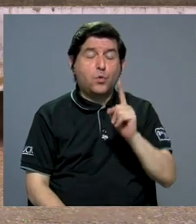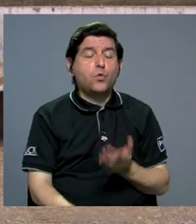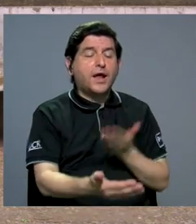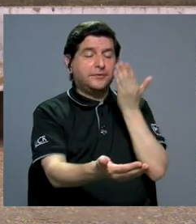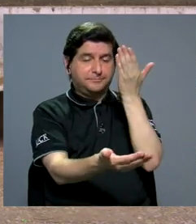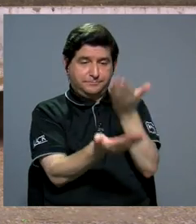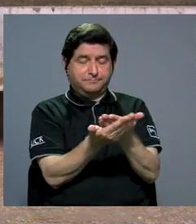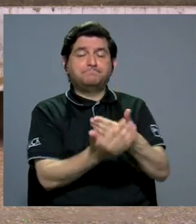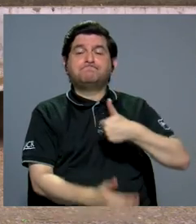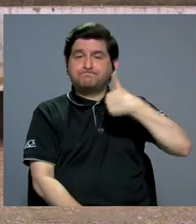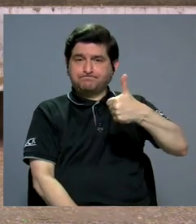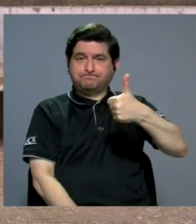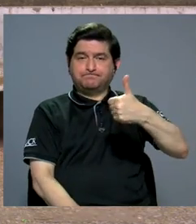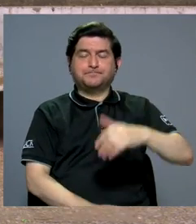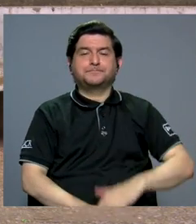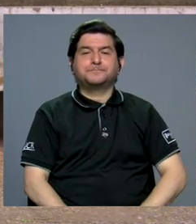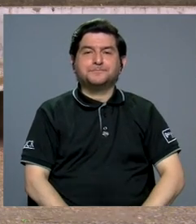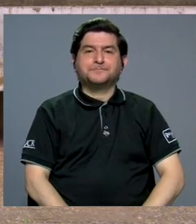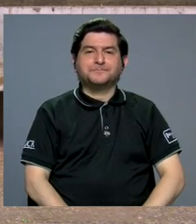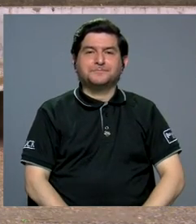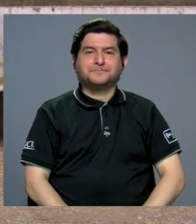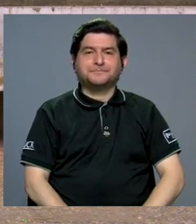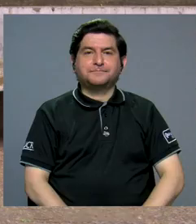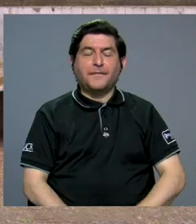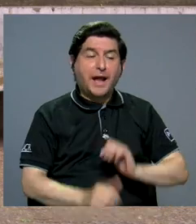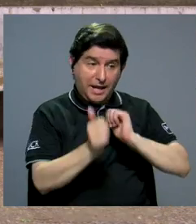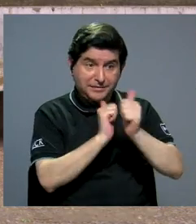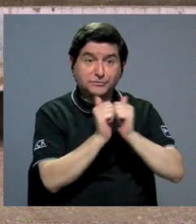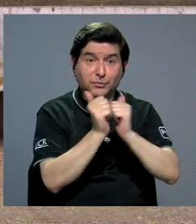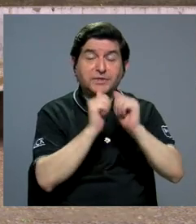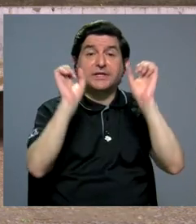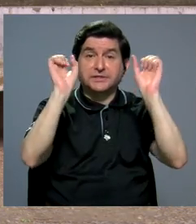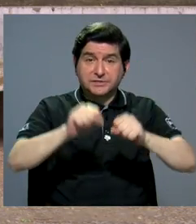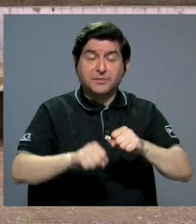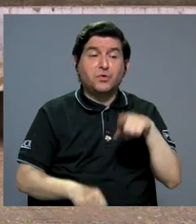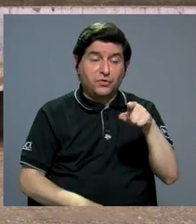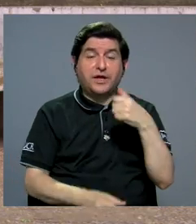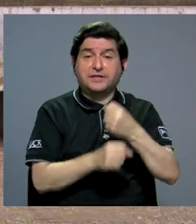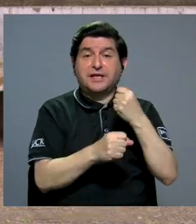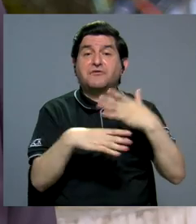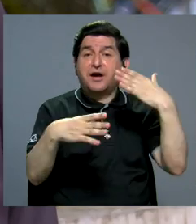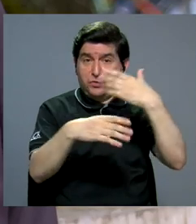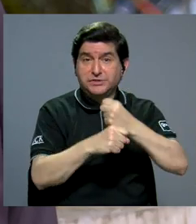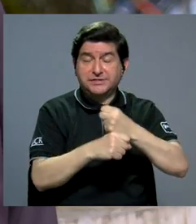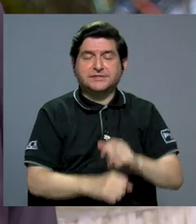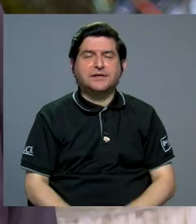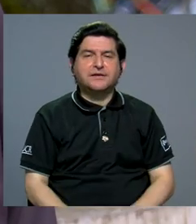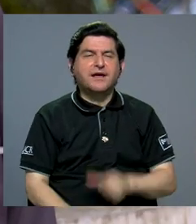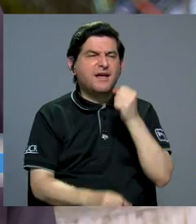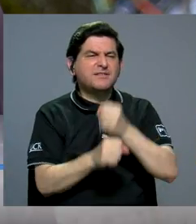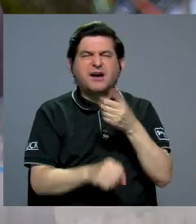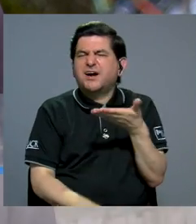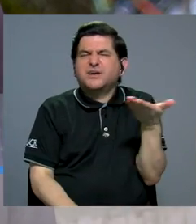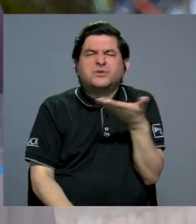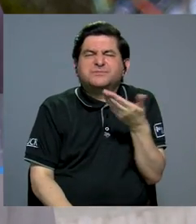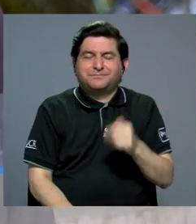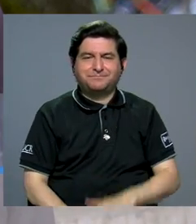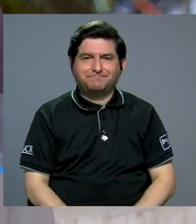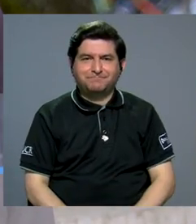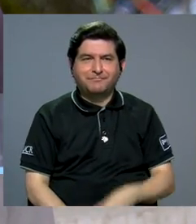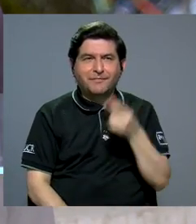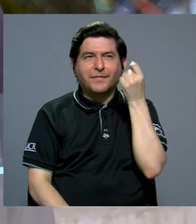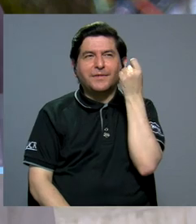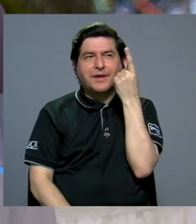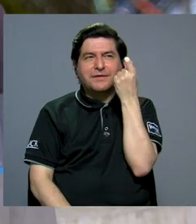licitación que ganamos, ¿verdad? Entonces hubo competencia para poder hacer el trabajo. El trabajo consiste en